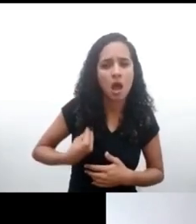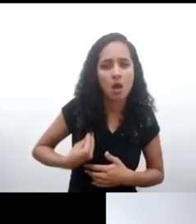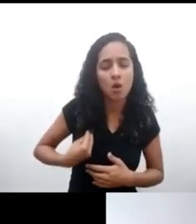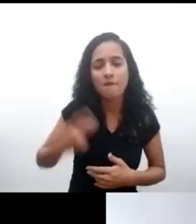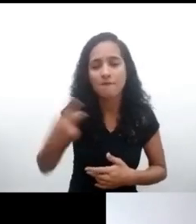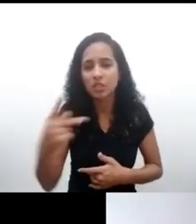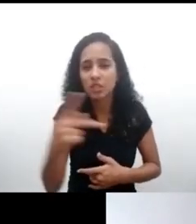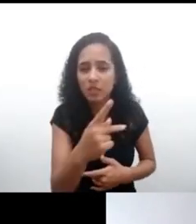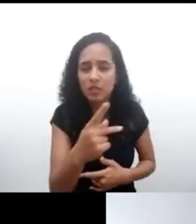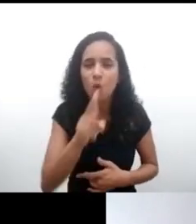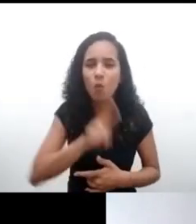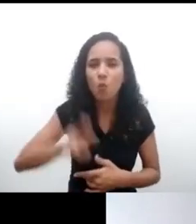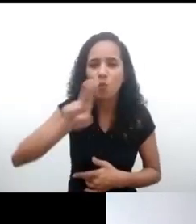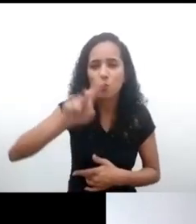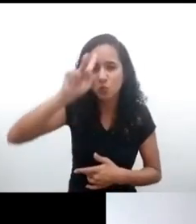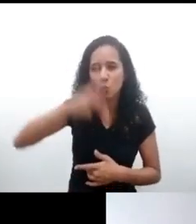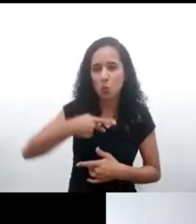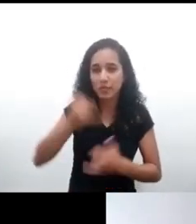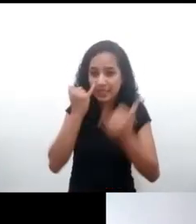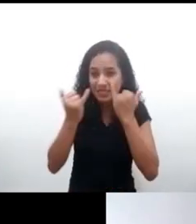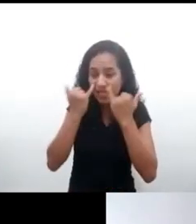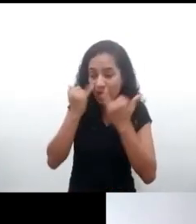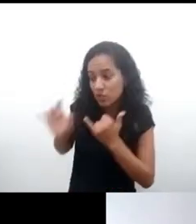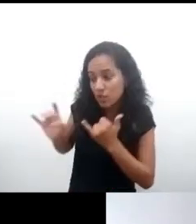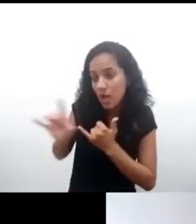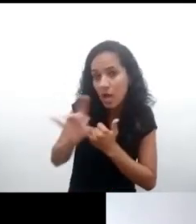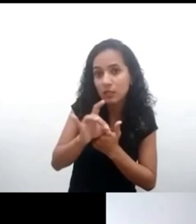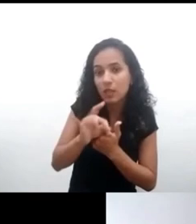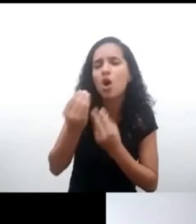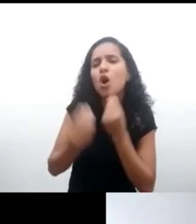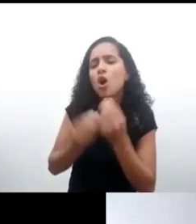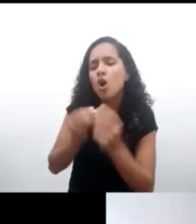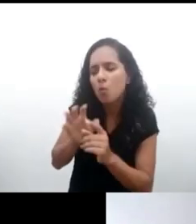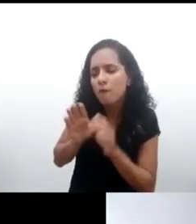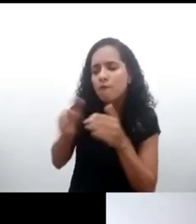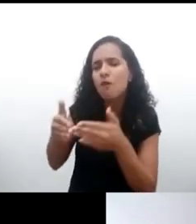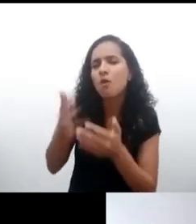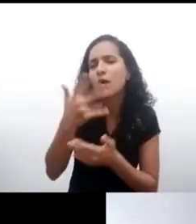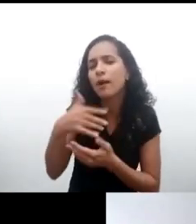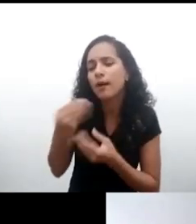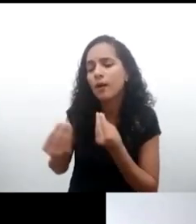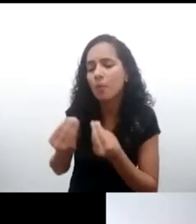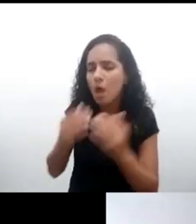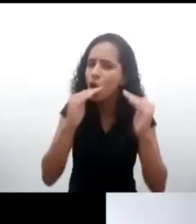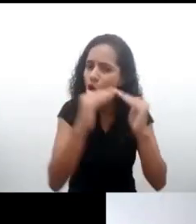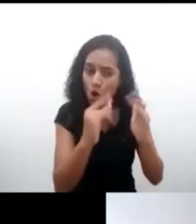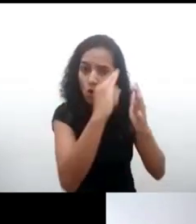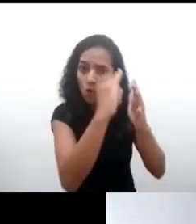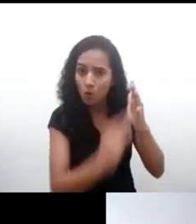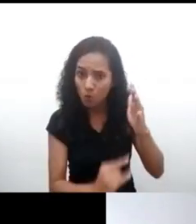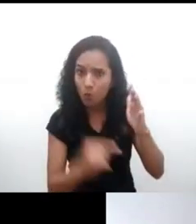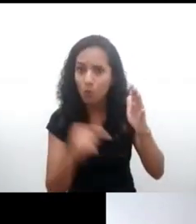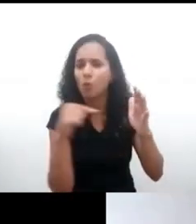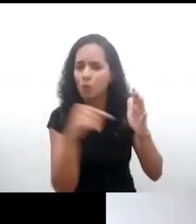ser. Lo comparto plenamente, me tomo el momento para señalar que todavía hay cuestiones de